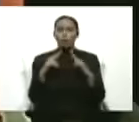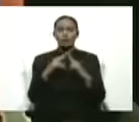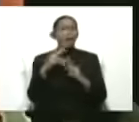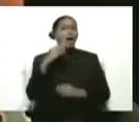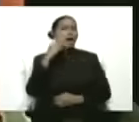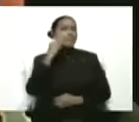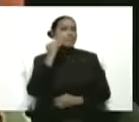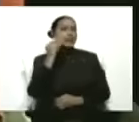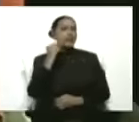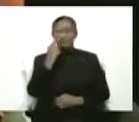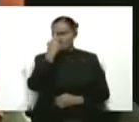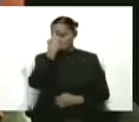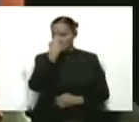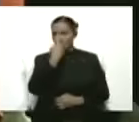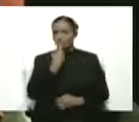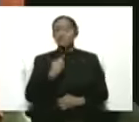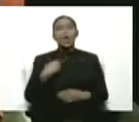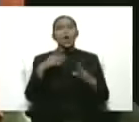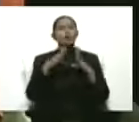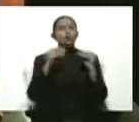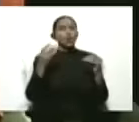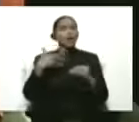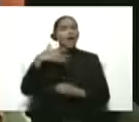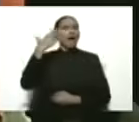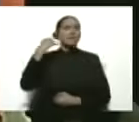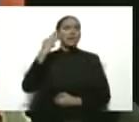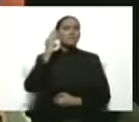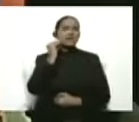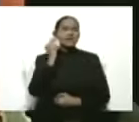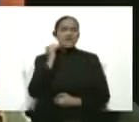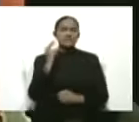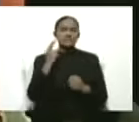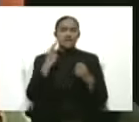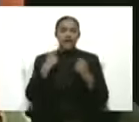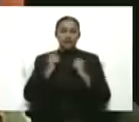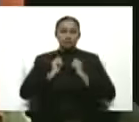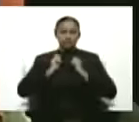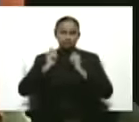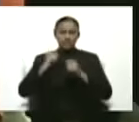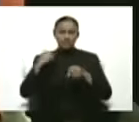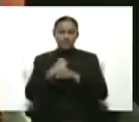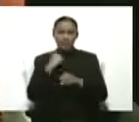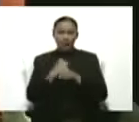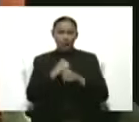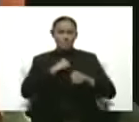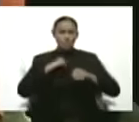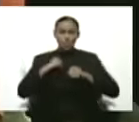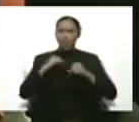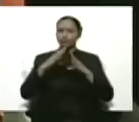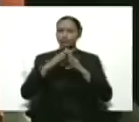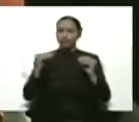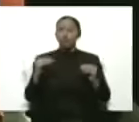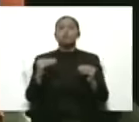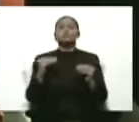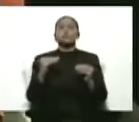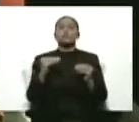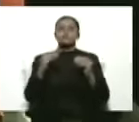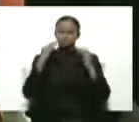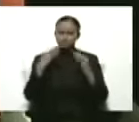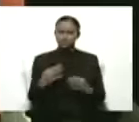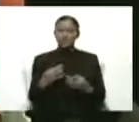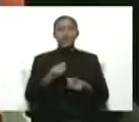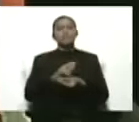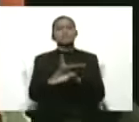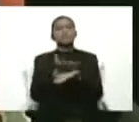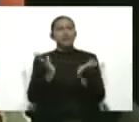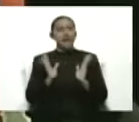ejercido cargos importantes dentro de nuestra patria y van a hacer todo lo posible para que ese día